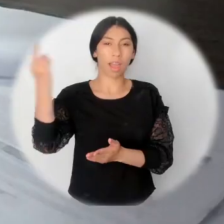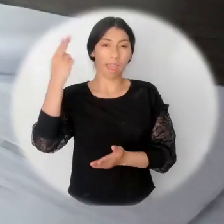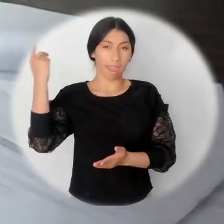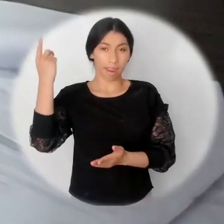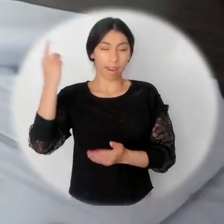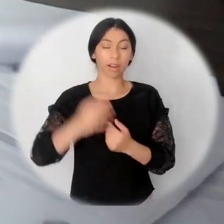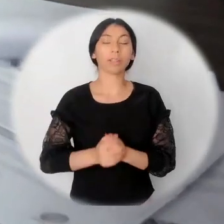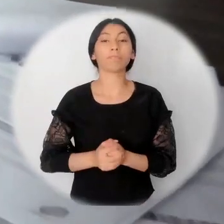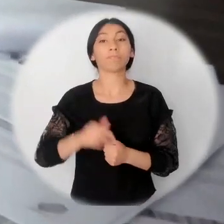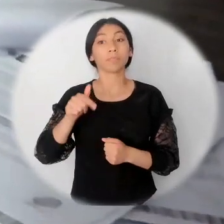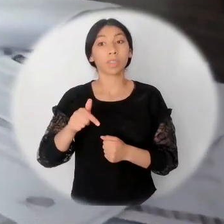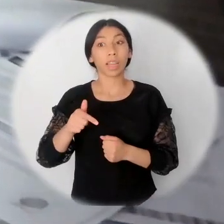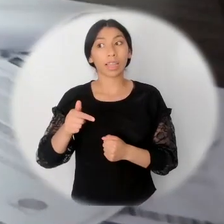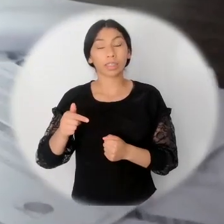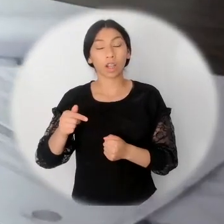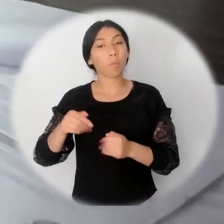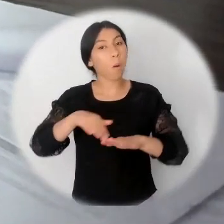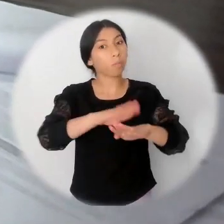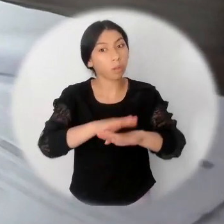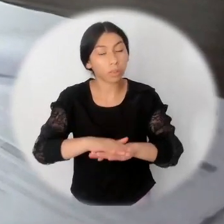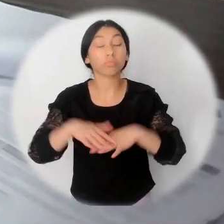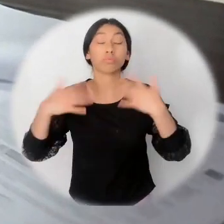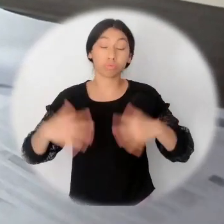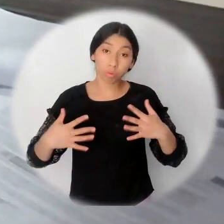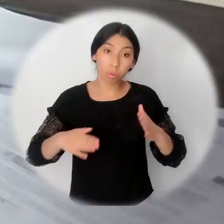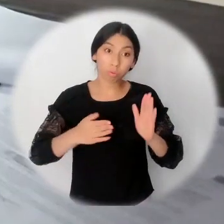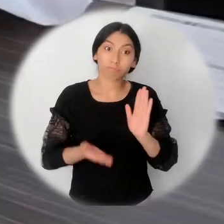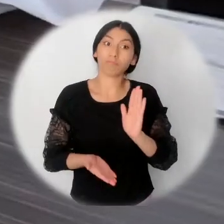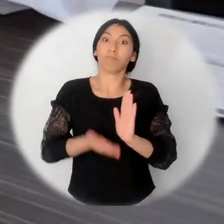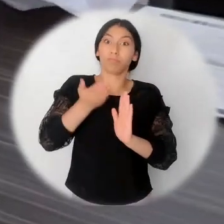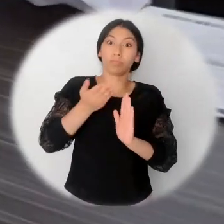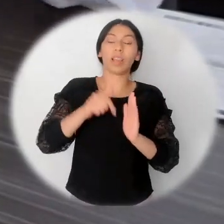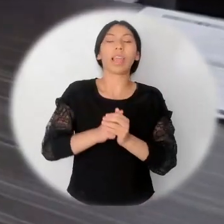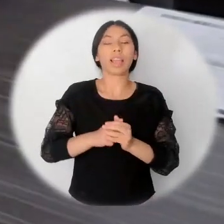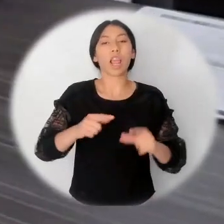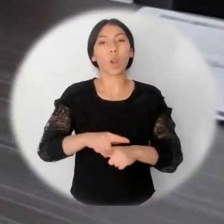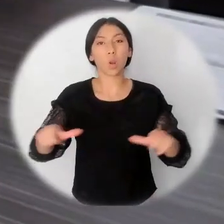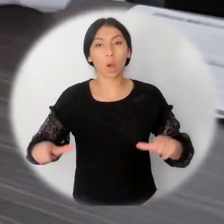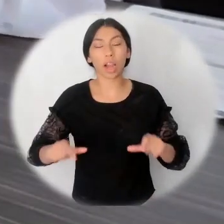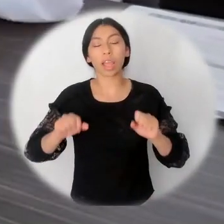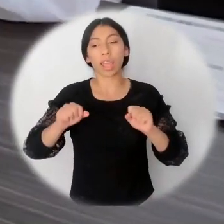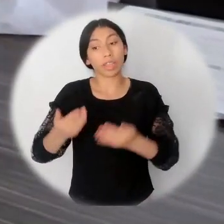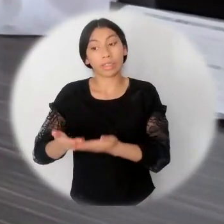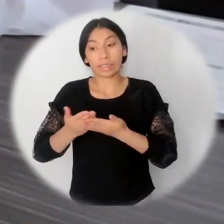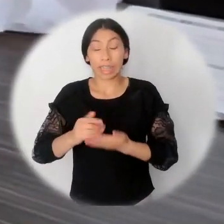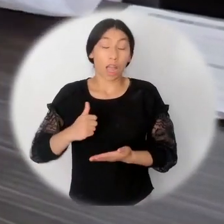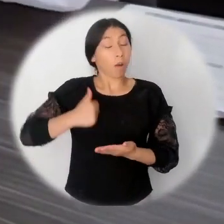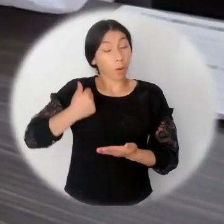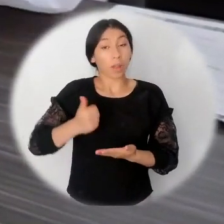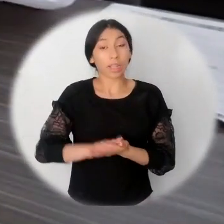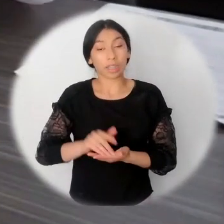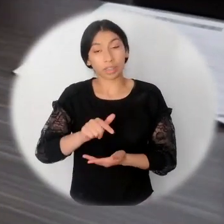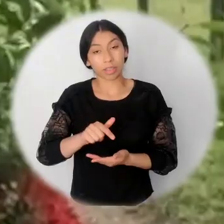indemnización por vía administrativa. Este anuncio fue recibido como un avance significativo por parte de la población que se beneficiará con